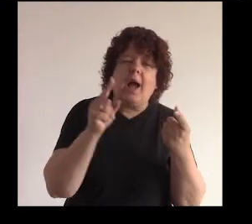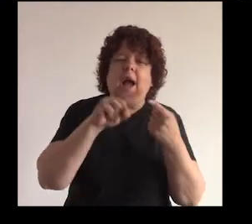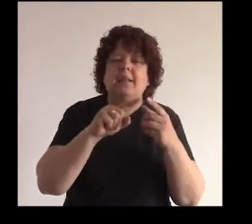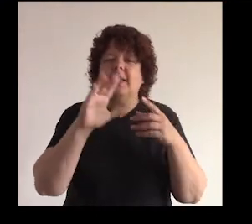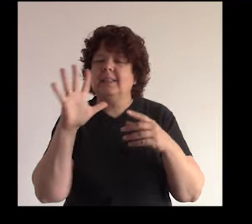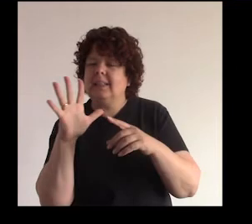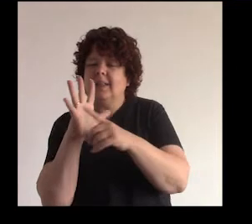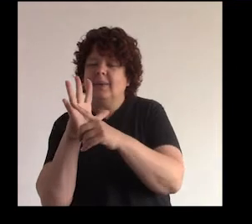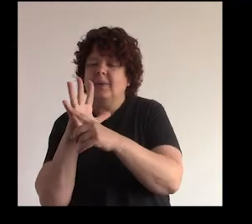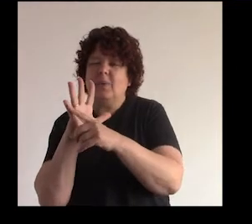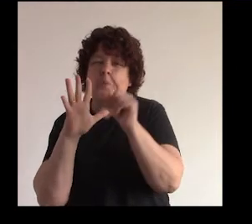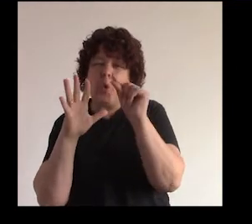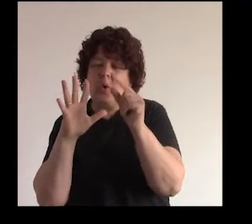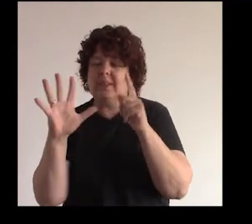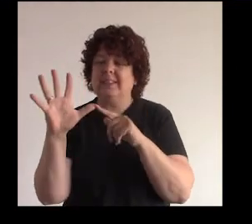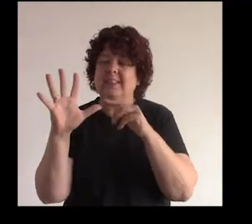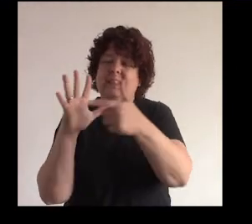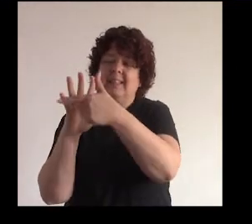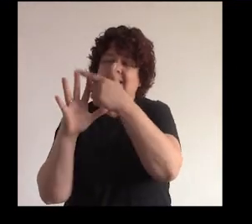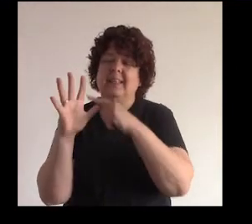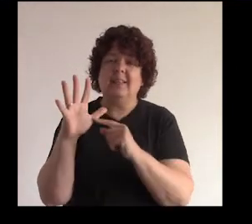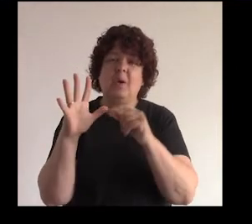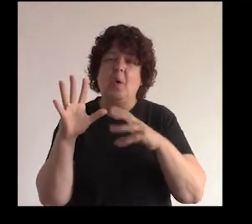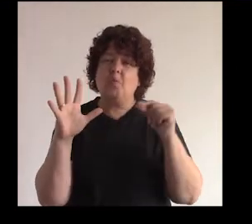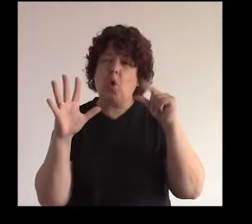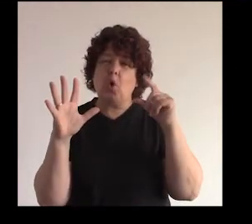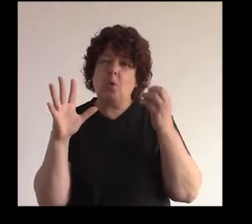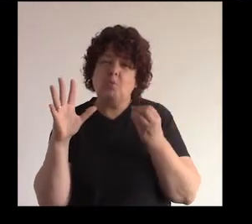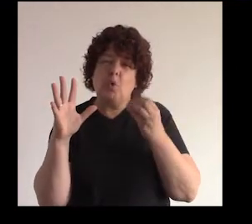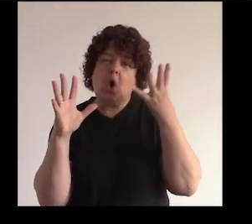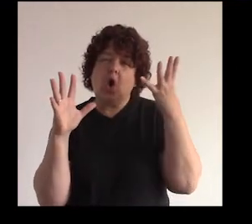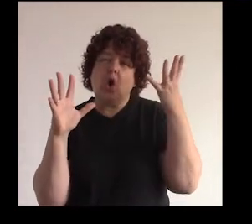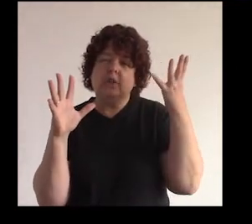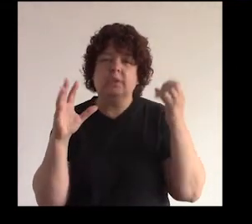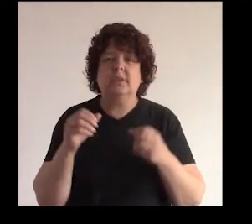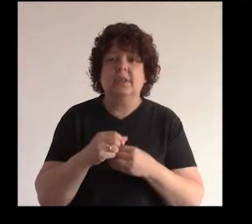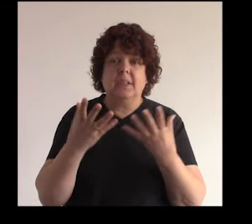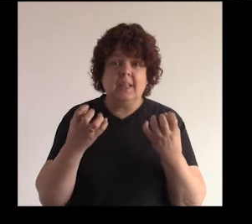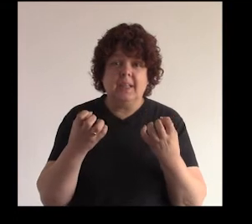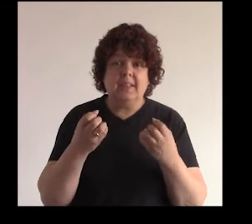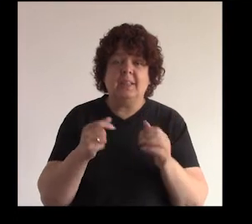tanto quieren aprender hoy día 1 o 5, cuánto quieren aprender, poquito o mucho